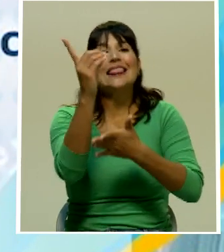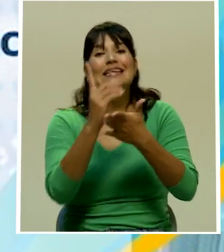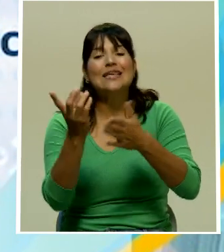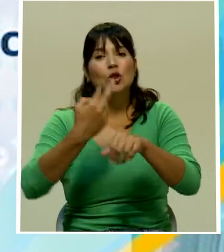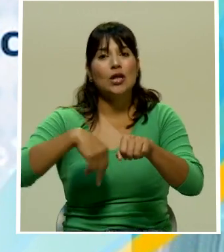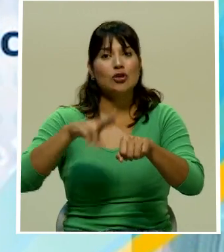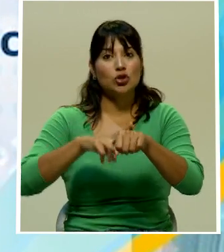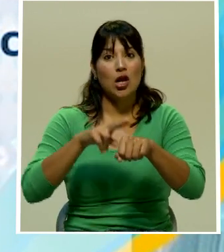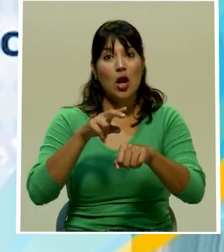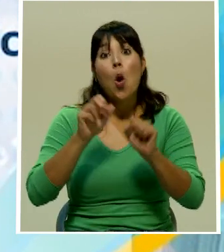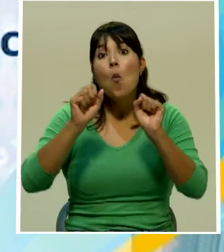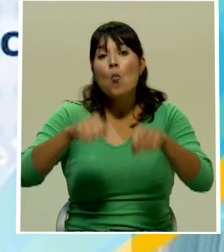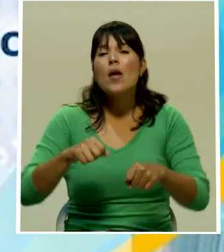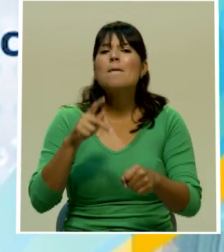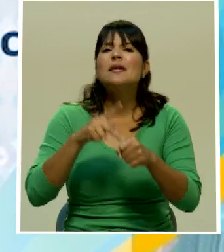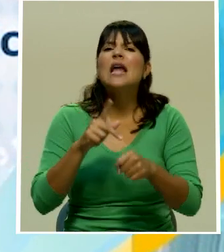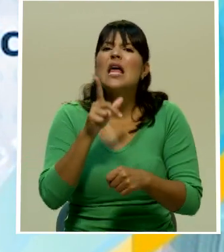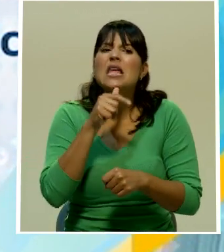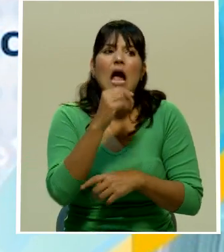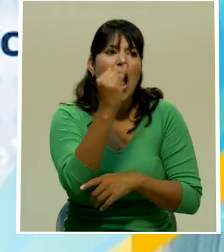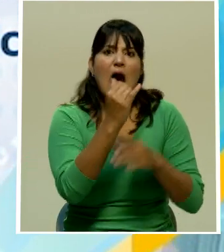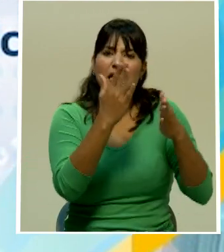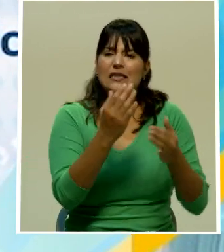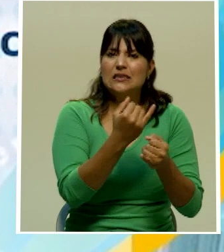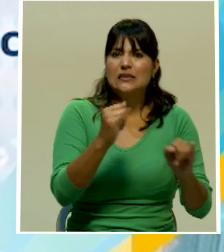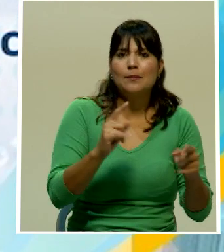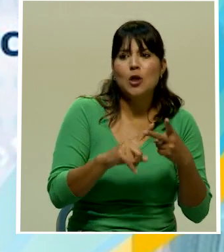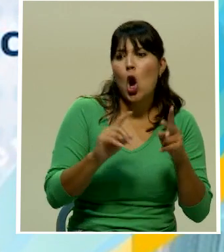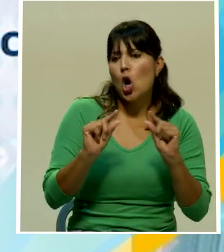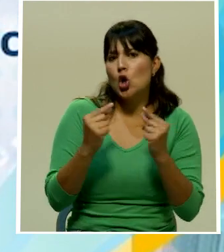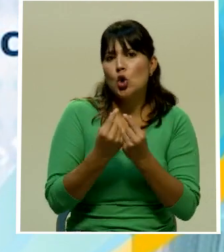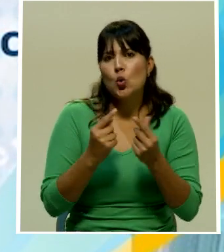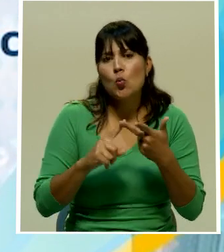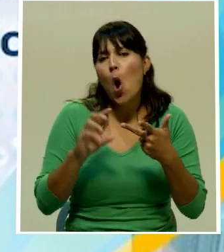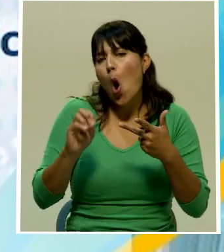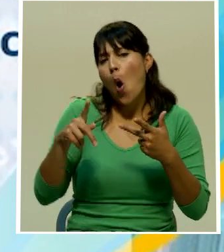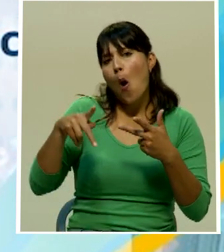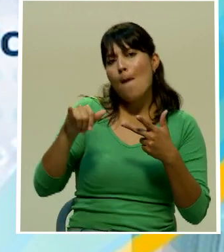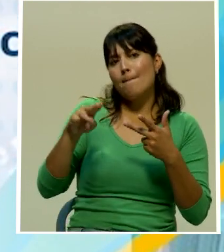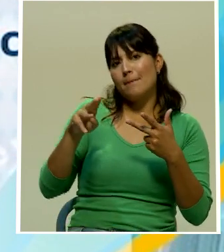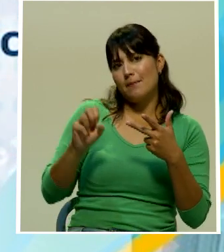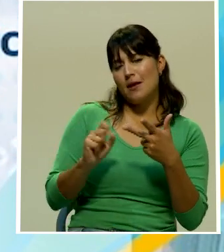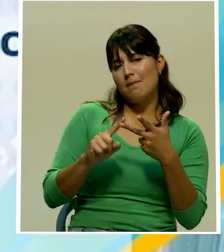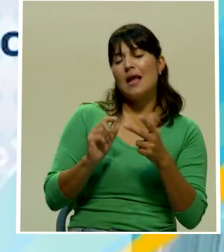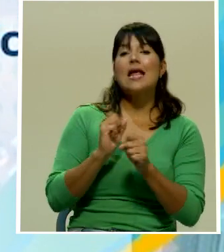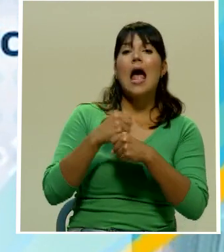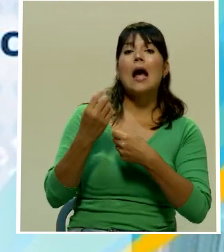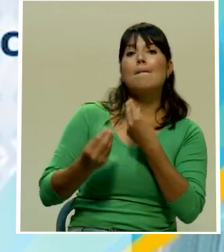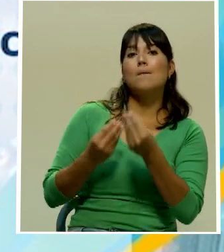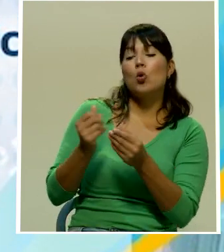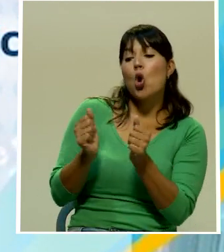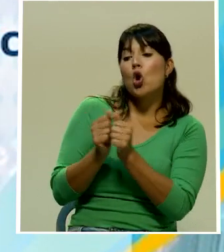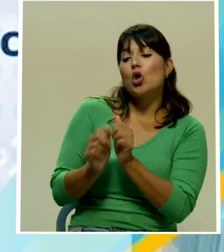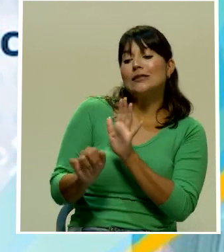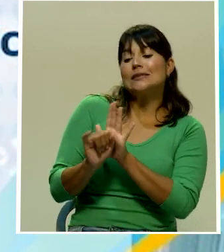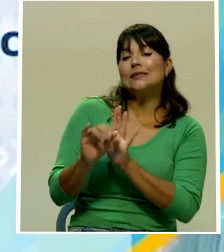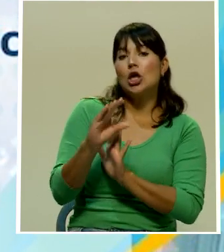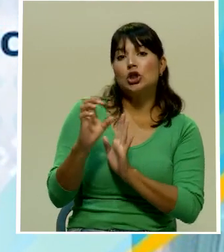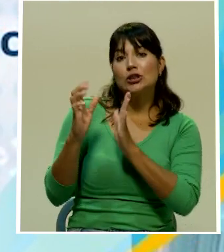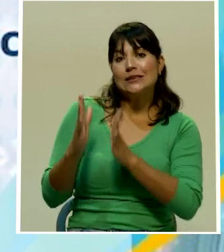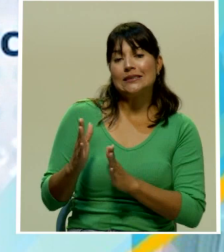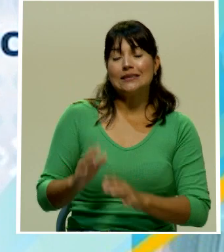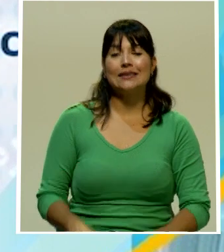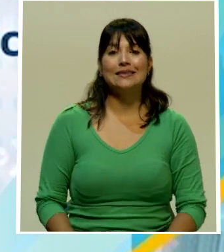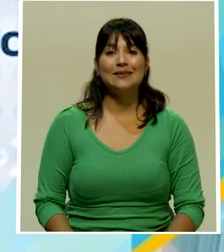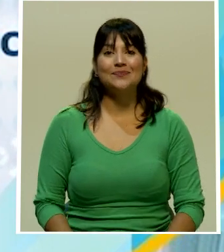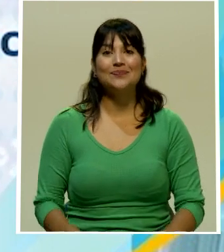Pueden participar artistas independientes colectivos o MIPIMES que desarrollen productos con identidad costarricense